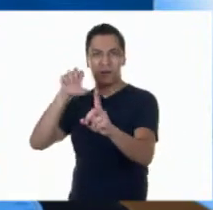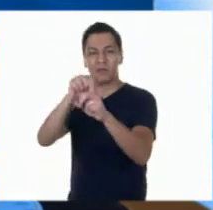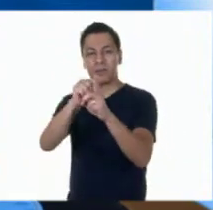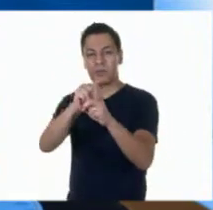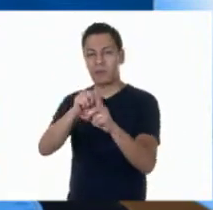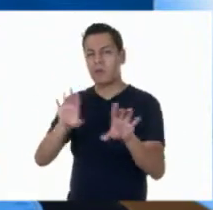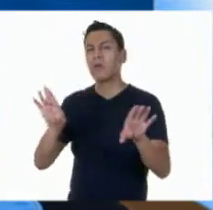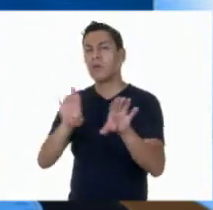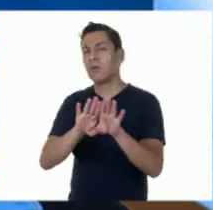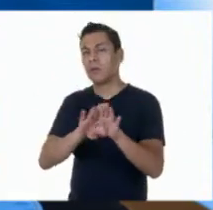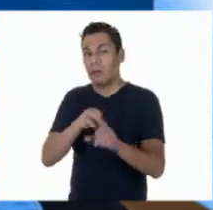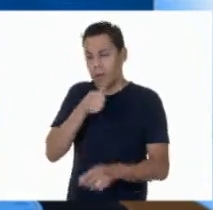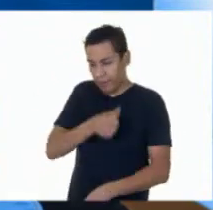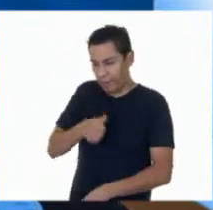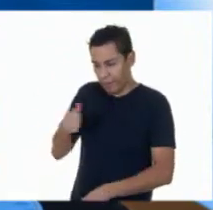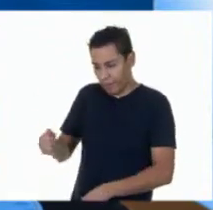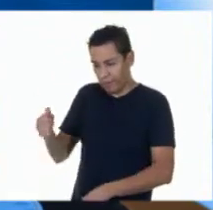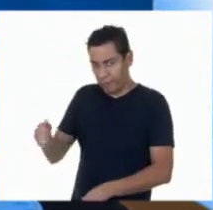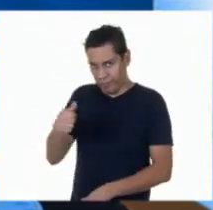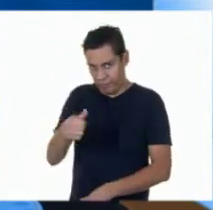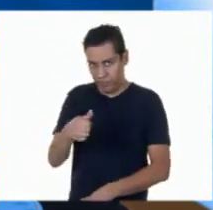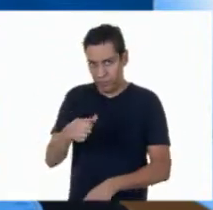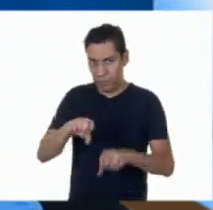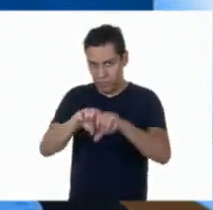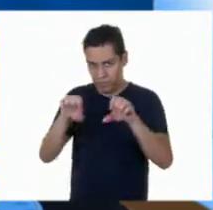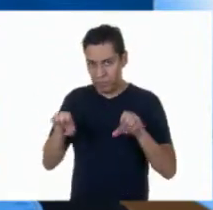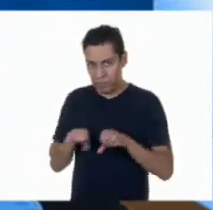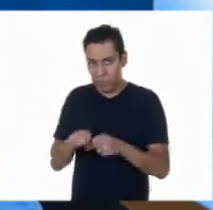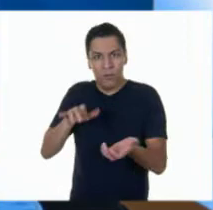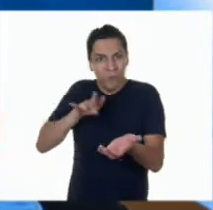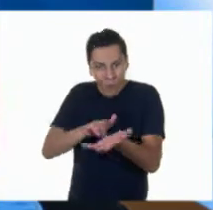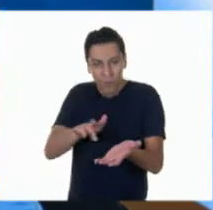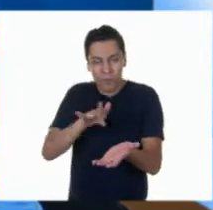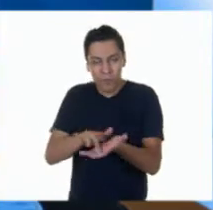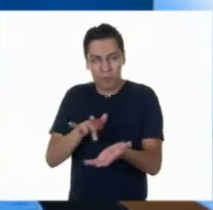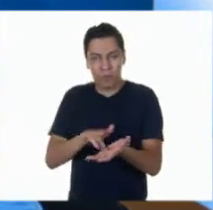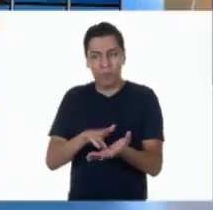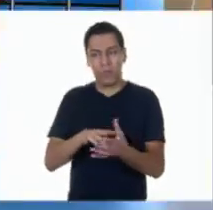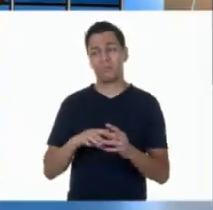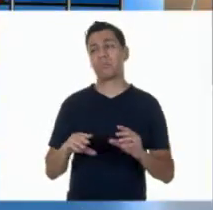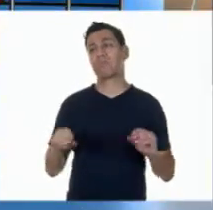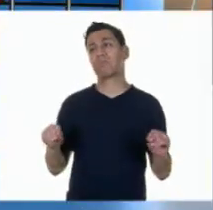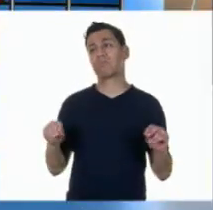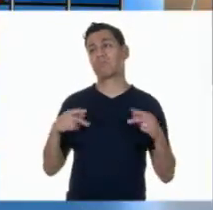todos los integrantes. Es una buena estrategia para regular el desaliento o el desánimo.